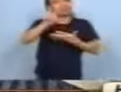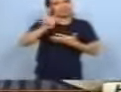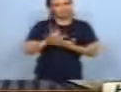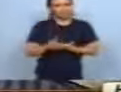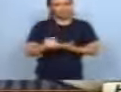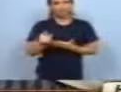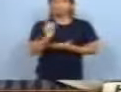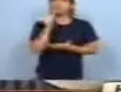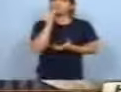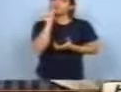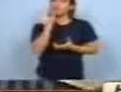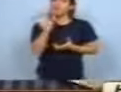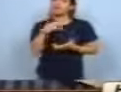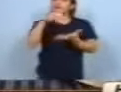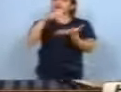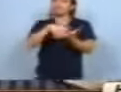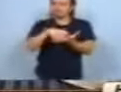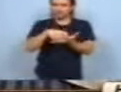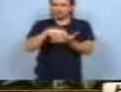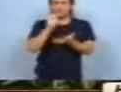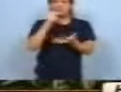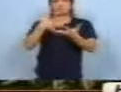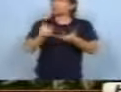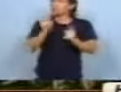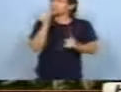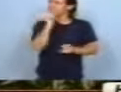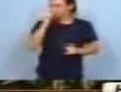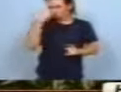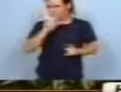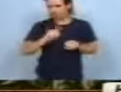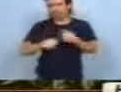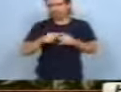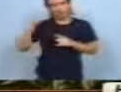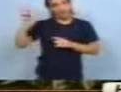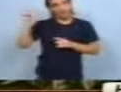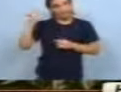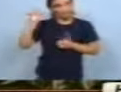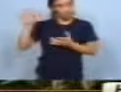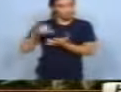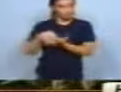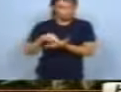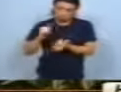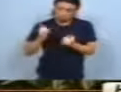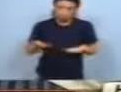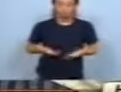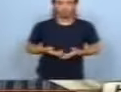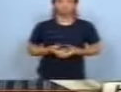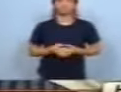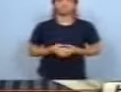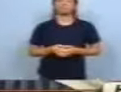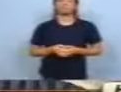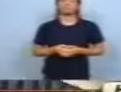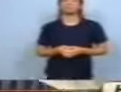Que no es una palabra, empresa y emprendimiento. No es una palabra. Ahora, él tenía su empresa. Y sí. Esa Medorek,